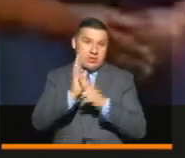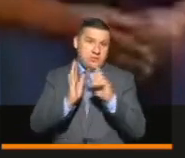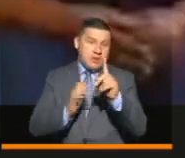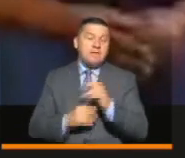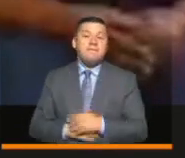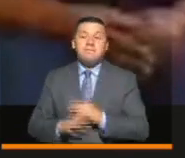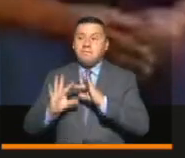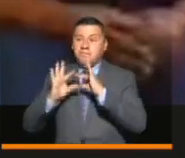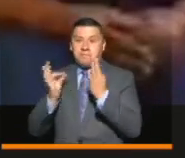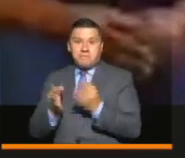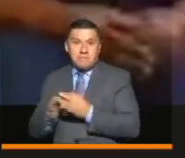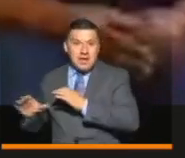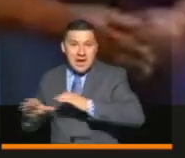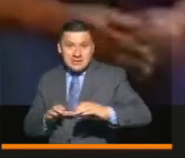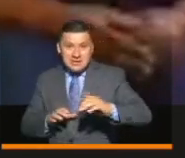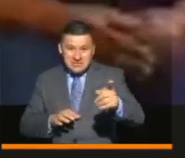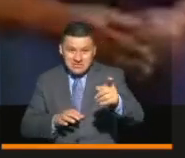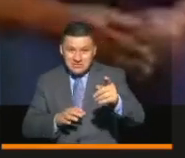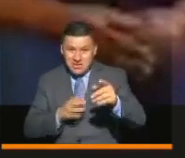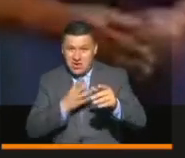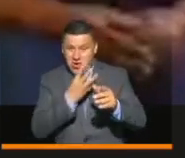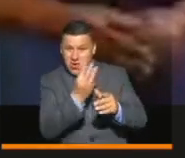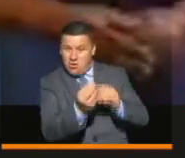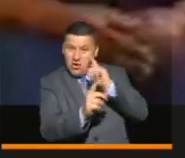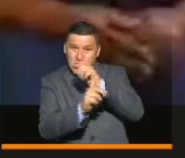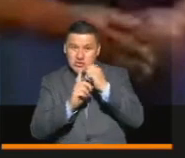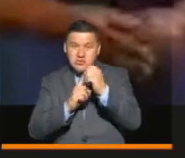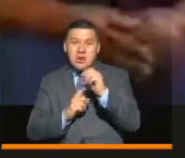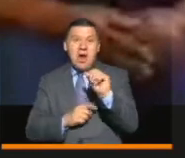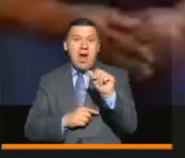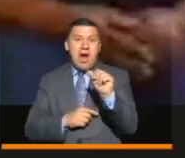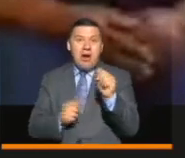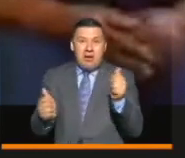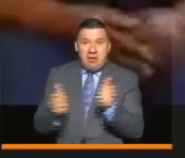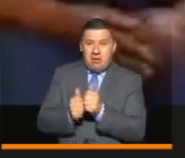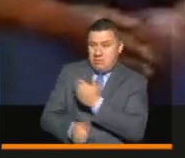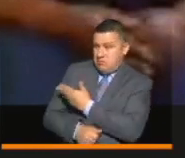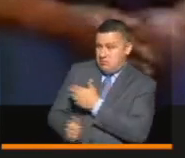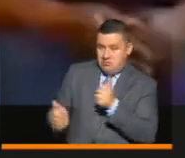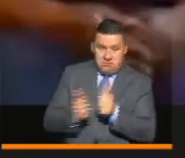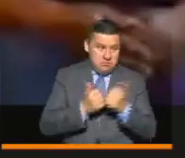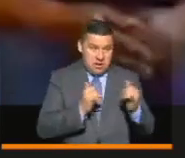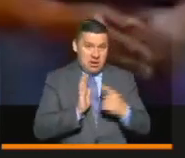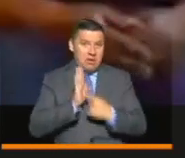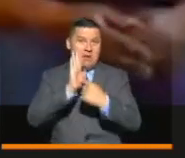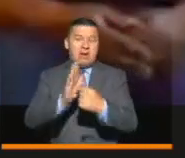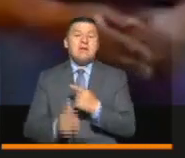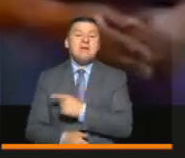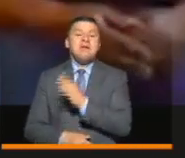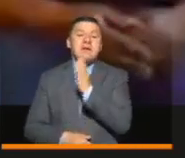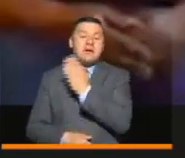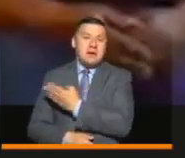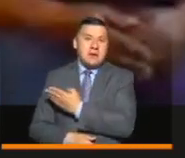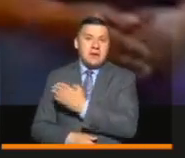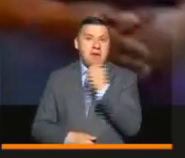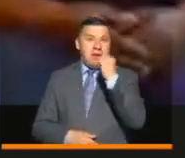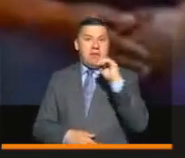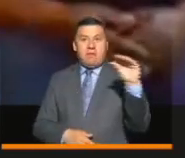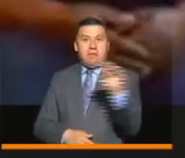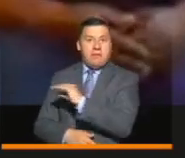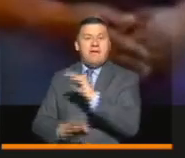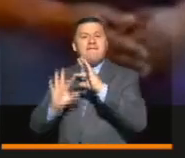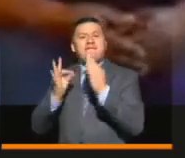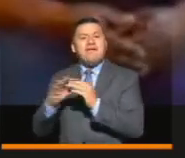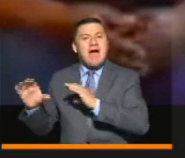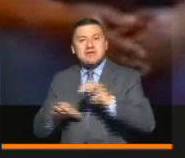Y en Familias en Acción, presidente, las dos mujeres que nos acompañan, que ya las voy a presentar, son beneficiarias